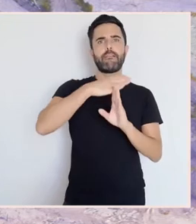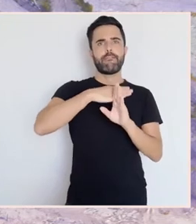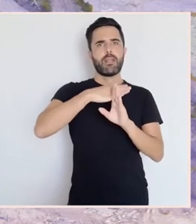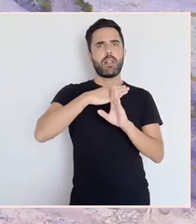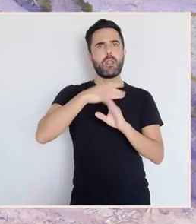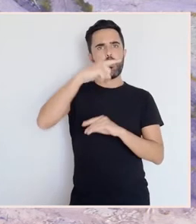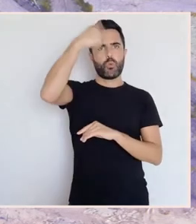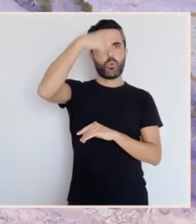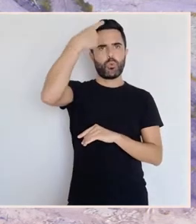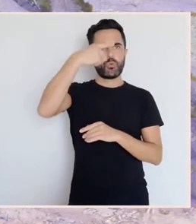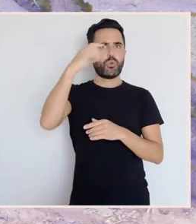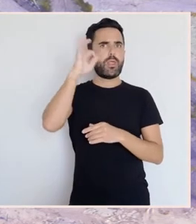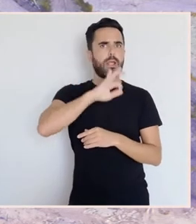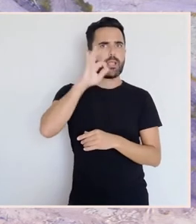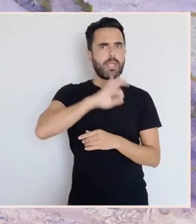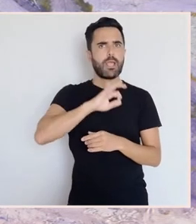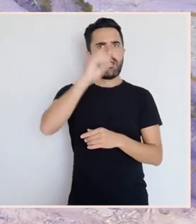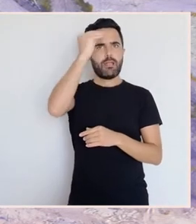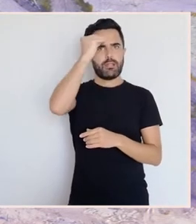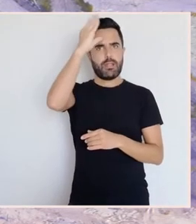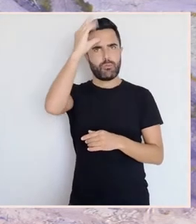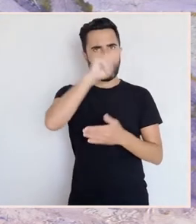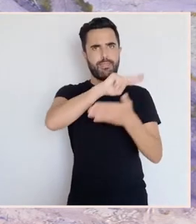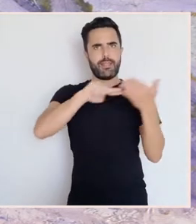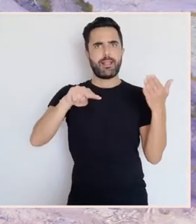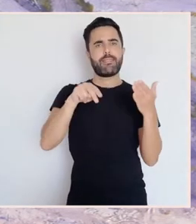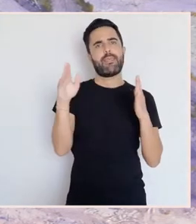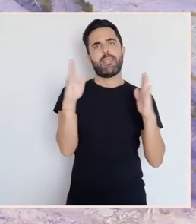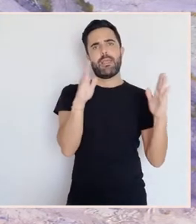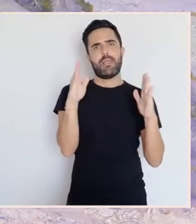a cultura, non? En toda a intelectualidade galega daquela aquel momento.